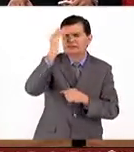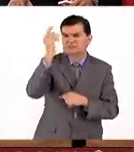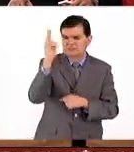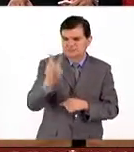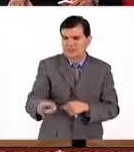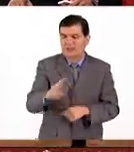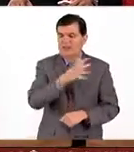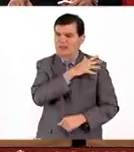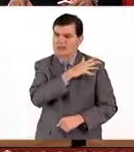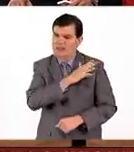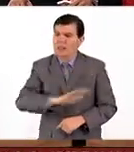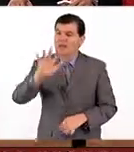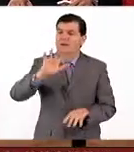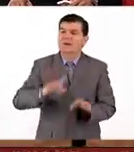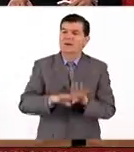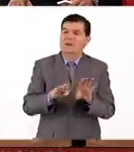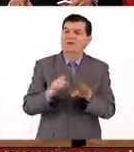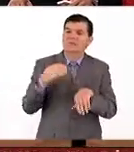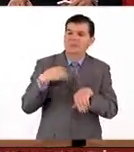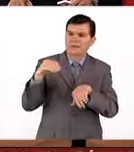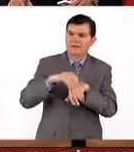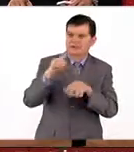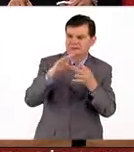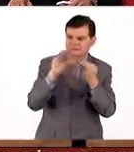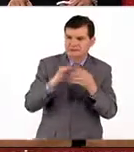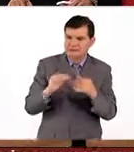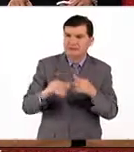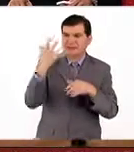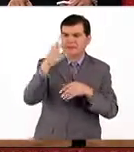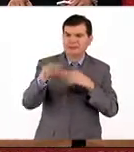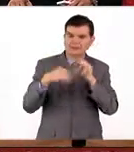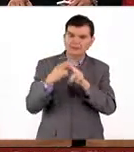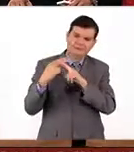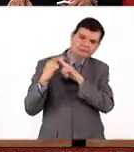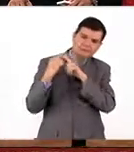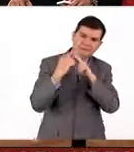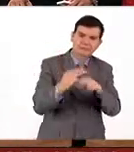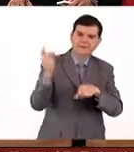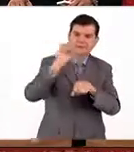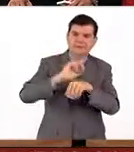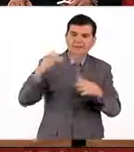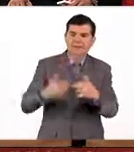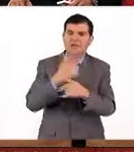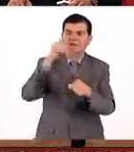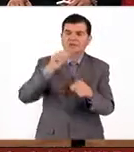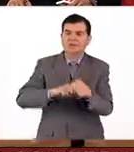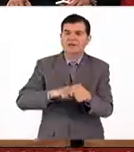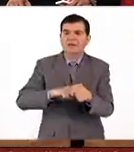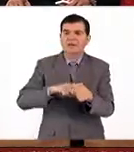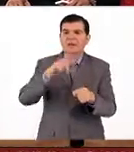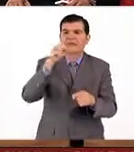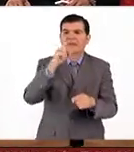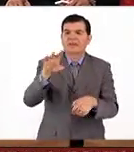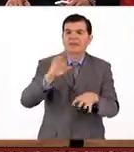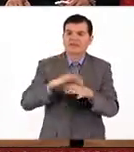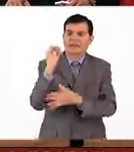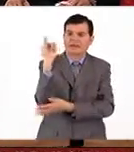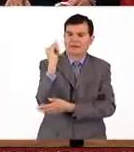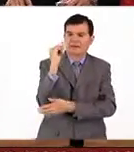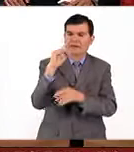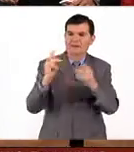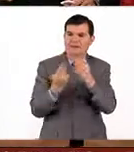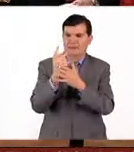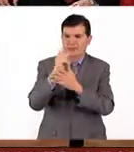impresionante y ya nos viene a hablar en principio del décimo aniversario del Día Nacional de los Jardines